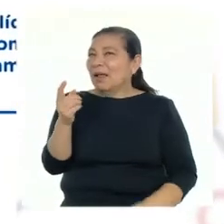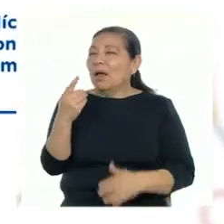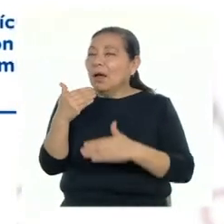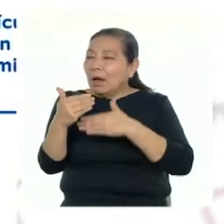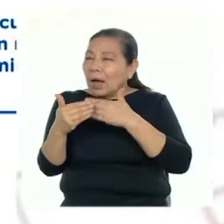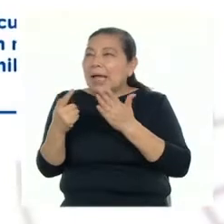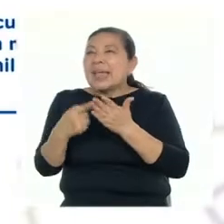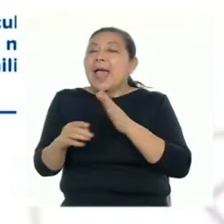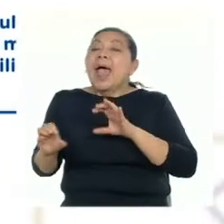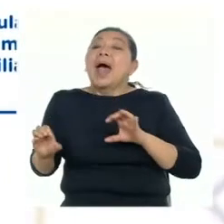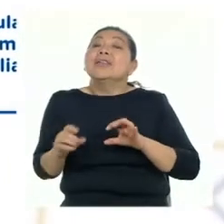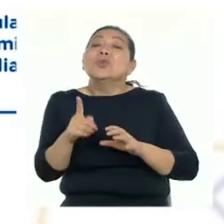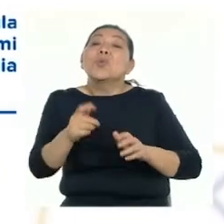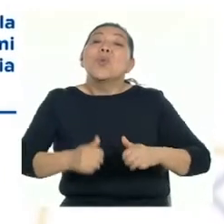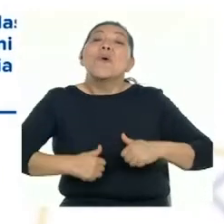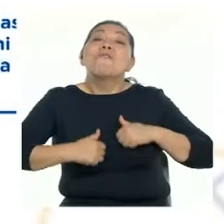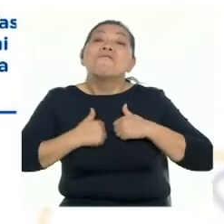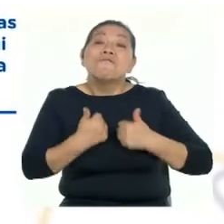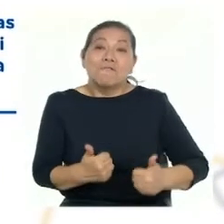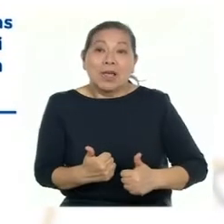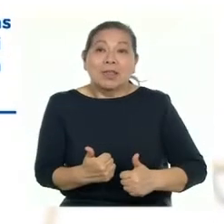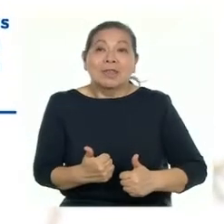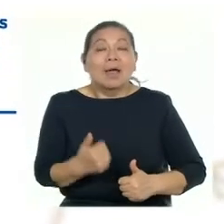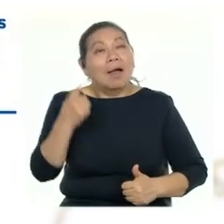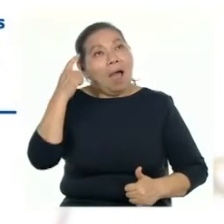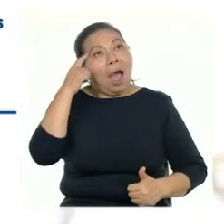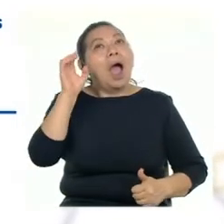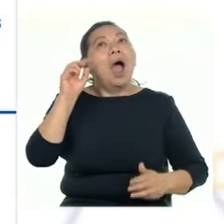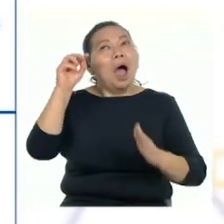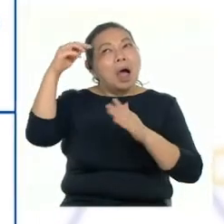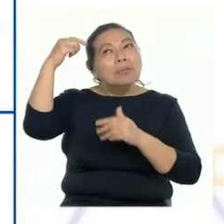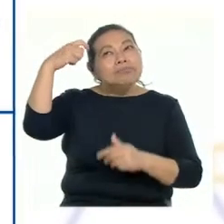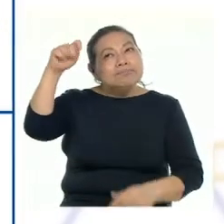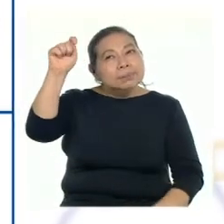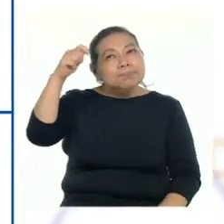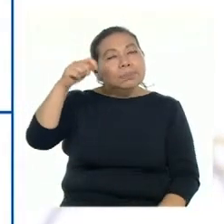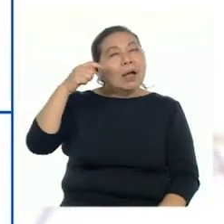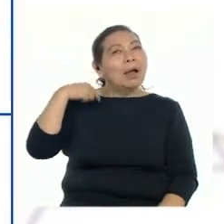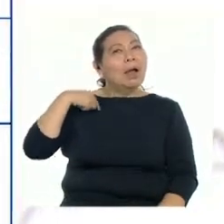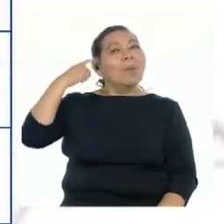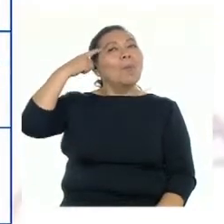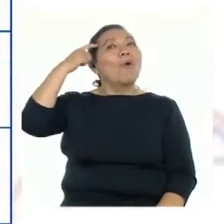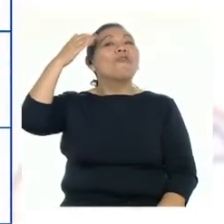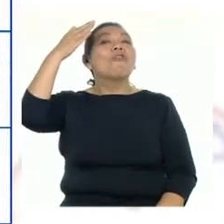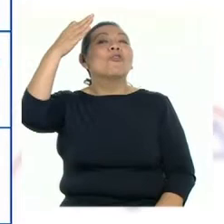pequeñas acciones que las y los llevarán a cumplir grandes sueños.